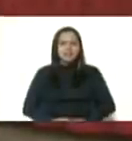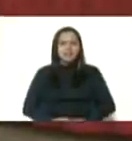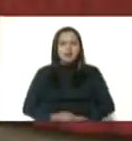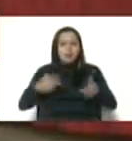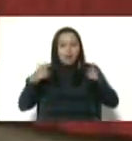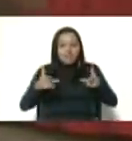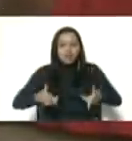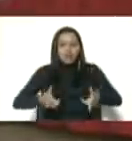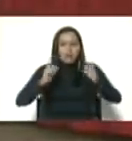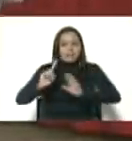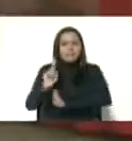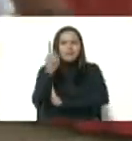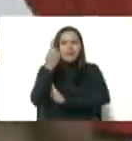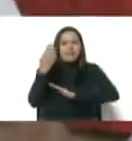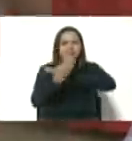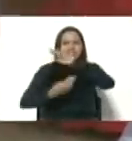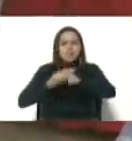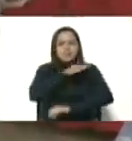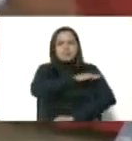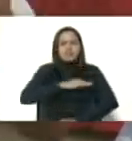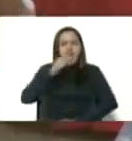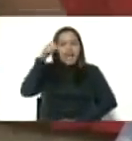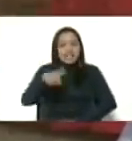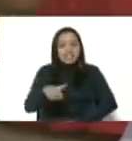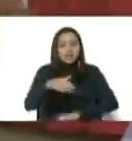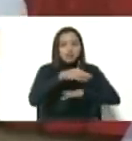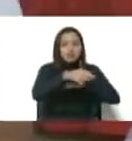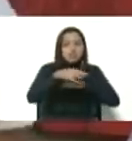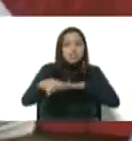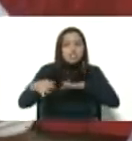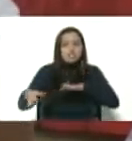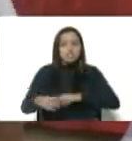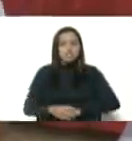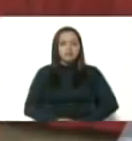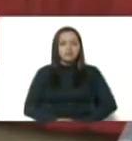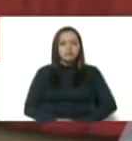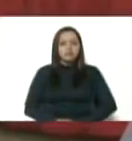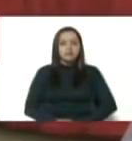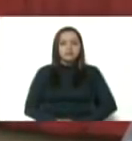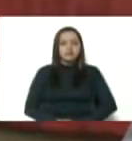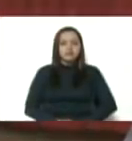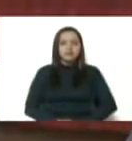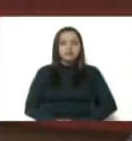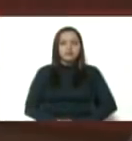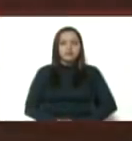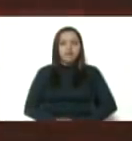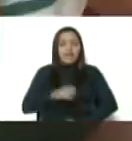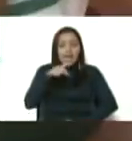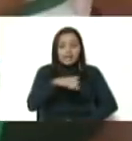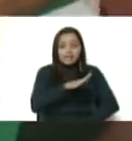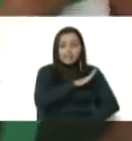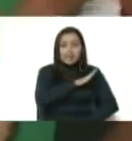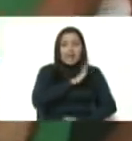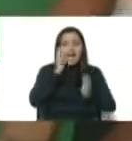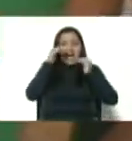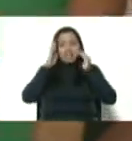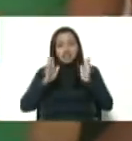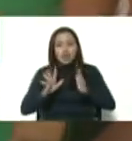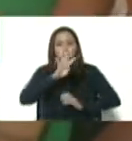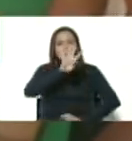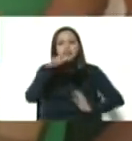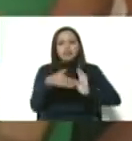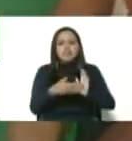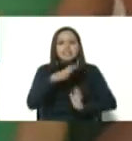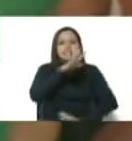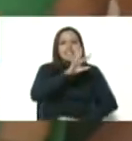inauguración de la primera base de misiones aquí en el municipio José Félix Rivas, donde contamos y atendemos a 4